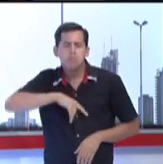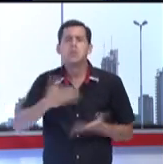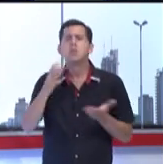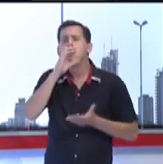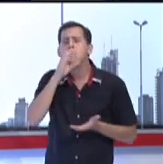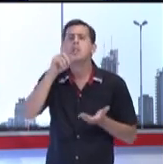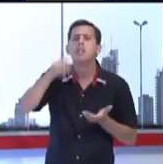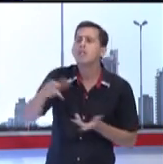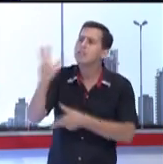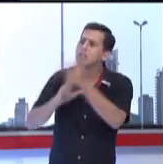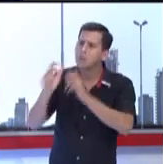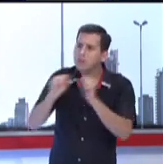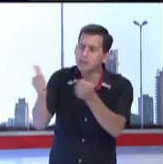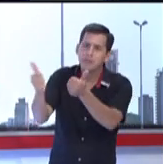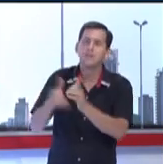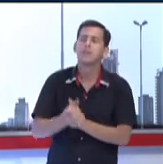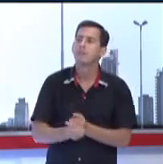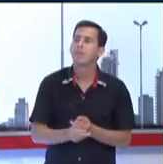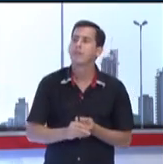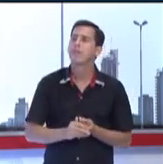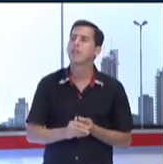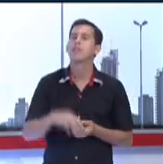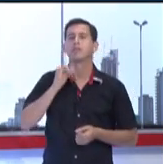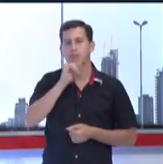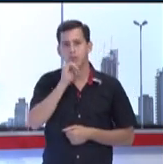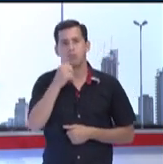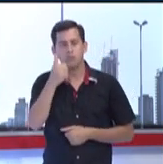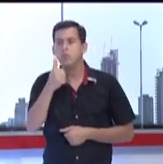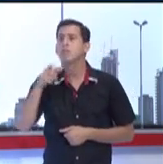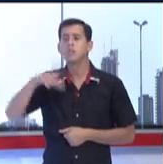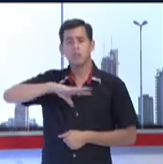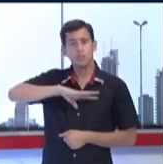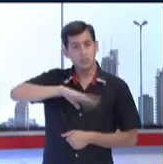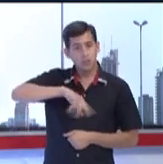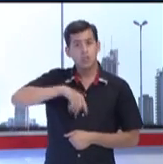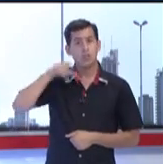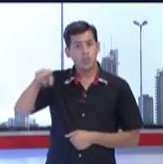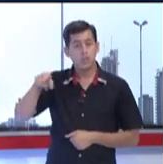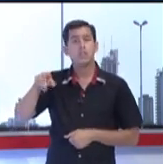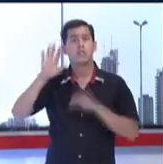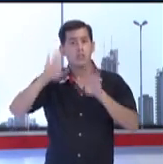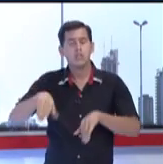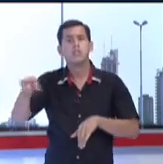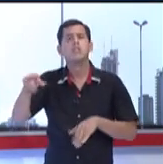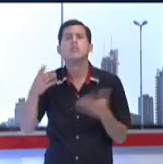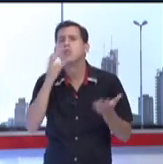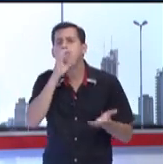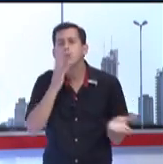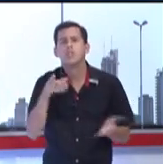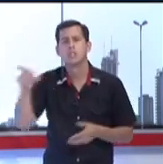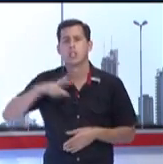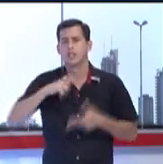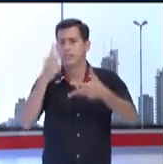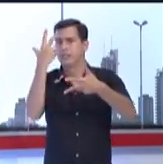Discapacidad Auditiva. Bueno, el Centro de Atención a Personas con Discapacidad Auditiva se maneja con tres